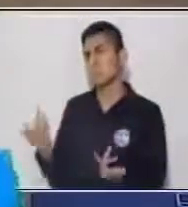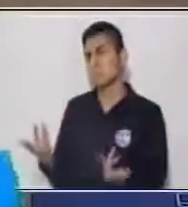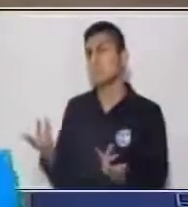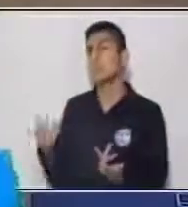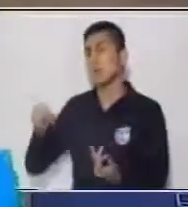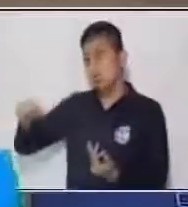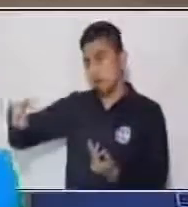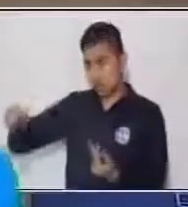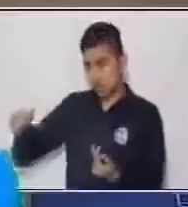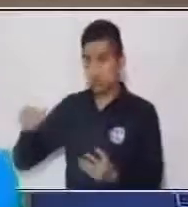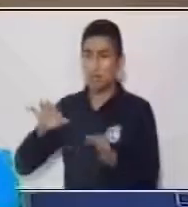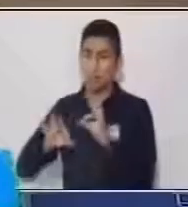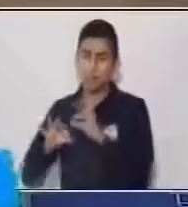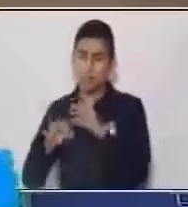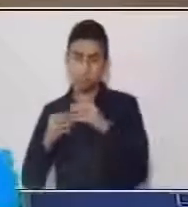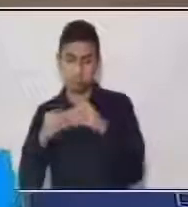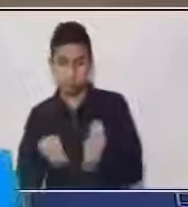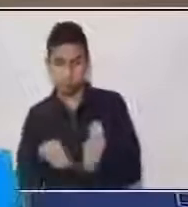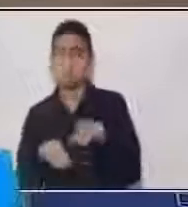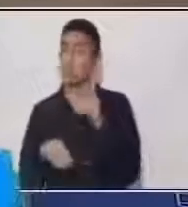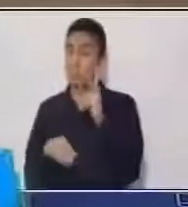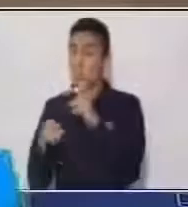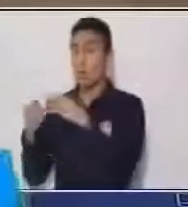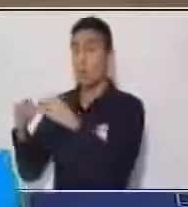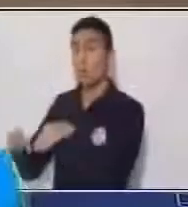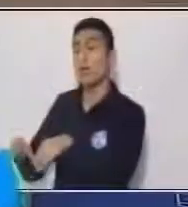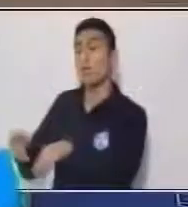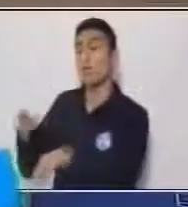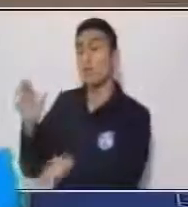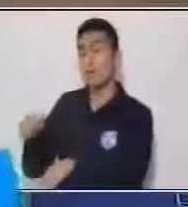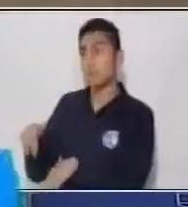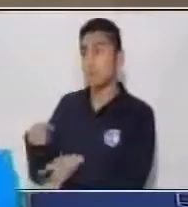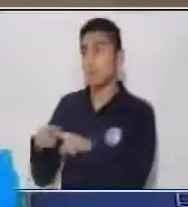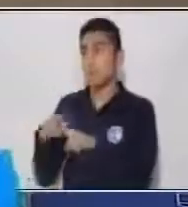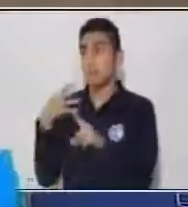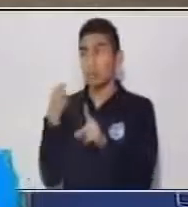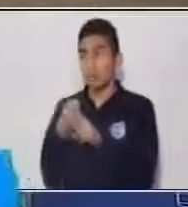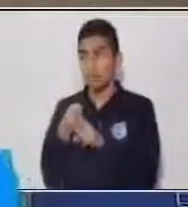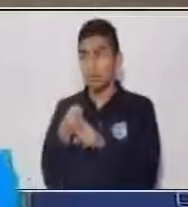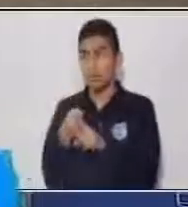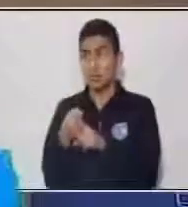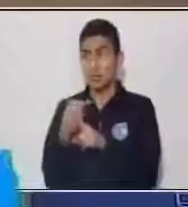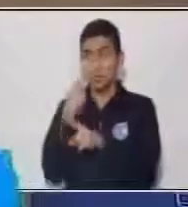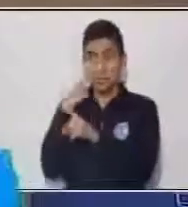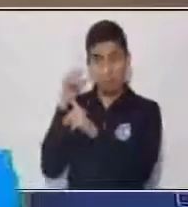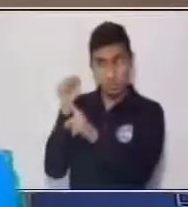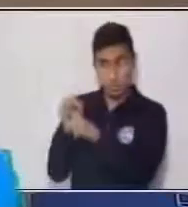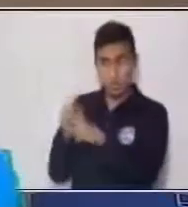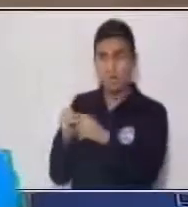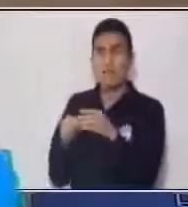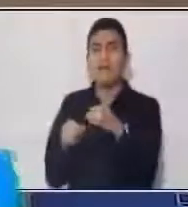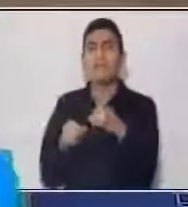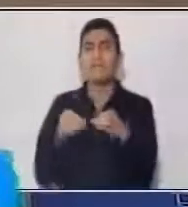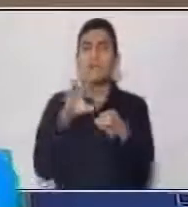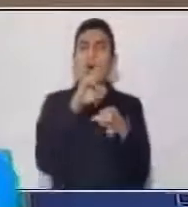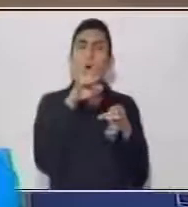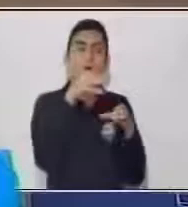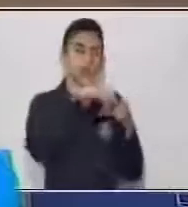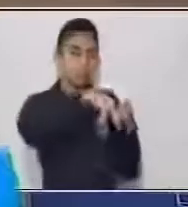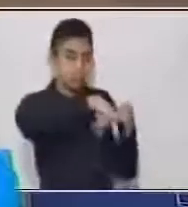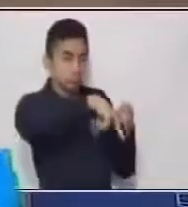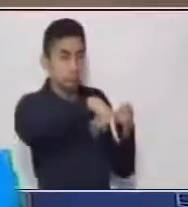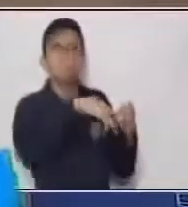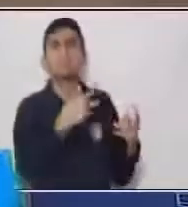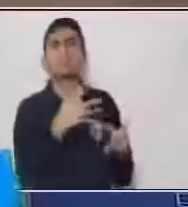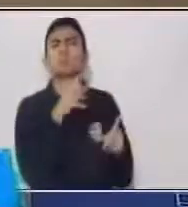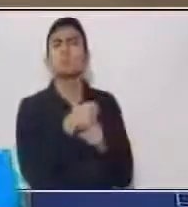El agua o el huevo. Pues el huevo, por eso se hundió. Pero en el vaso con sal, la presión del agua con sal hizo que